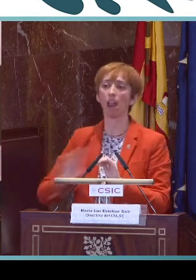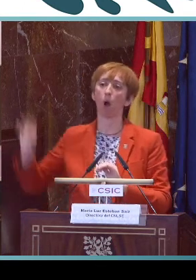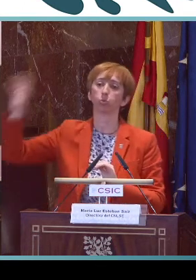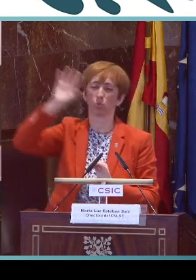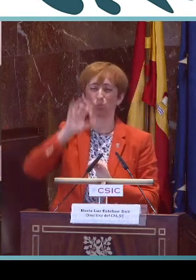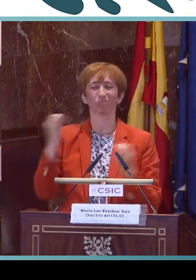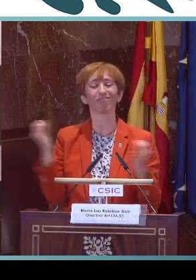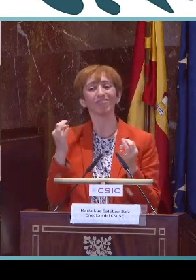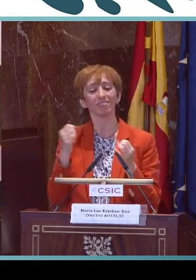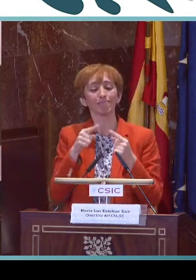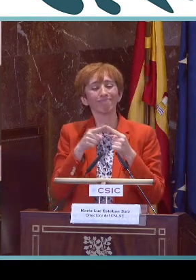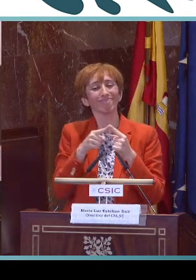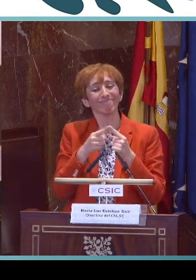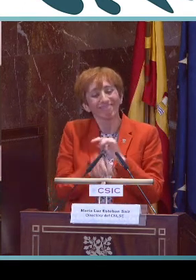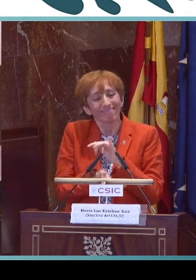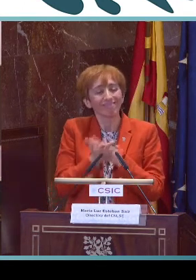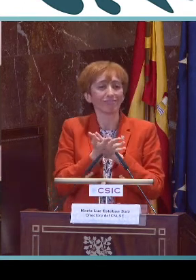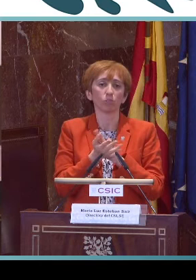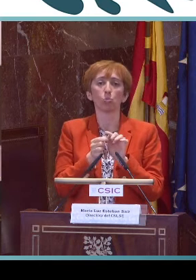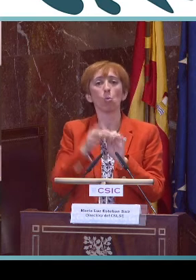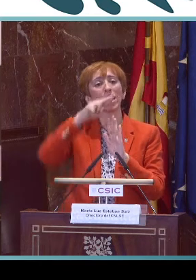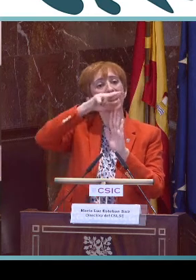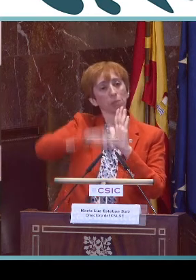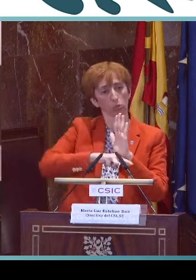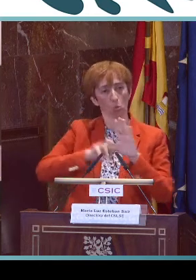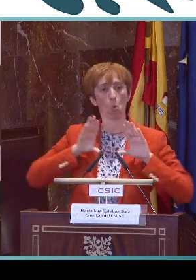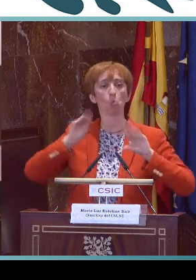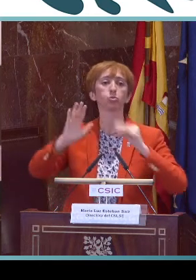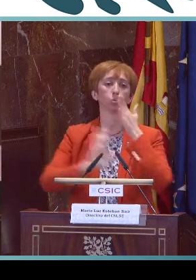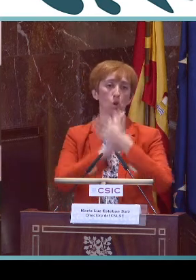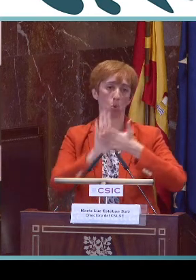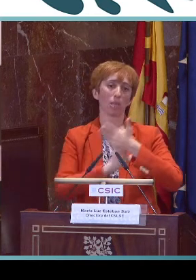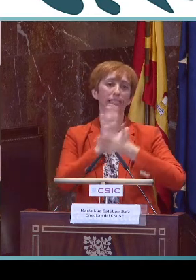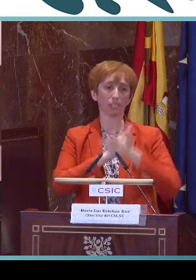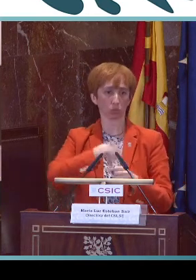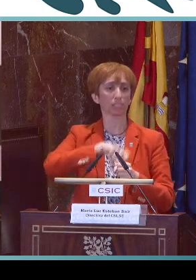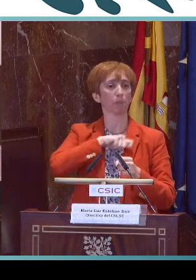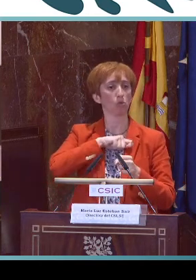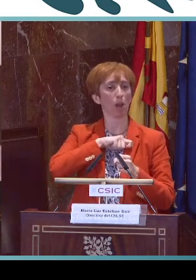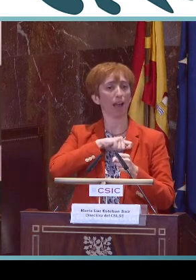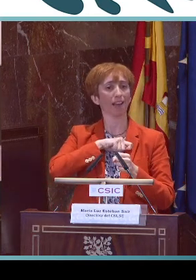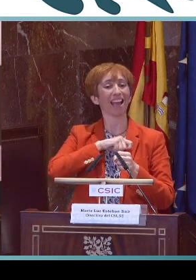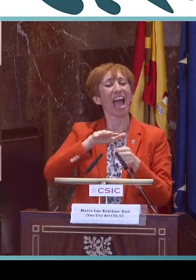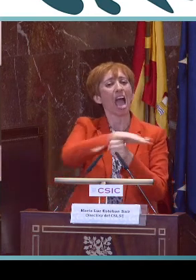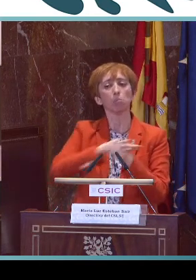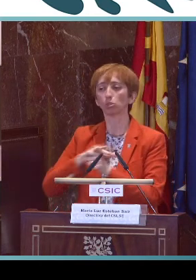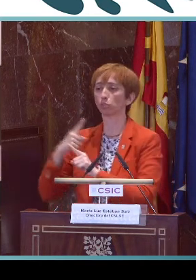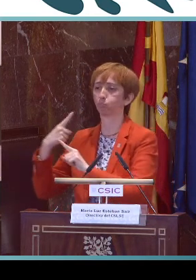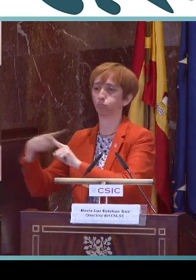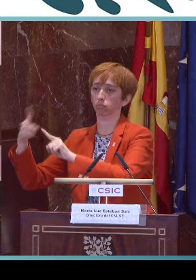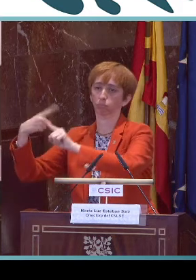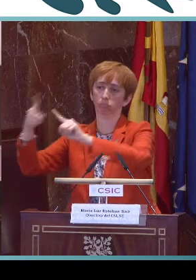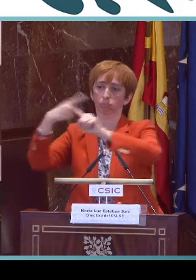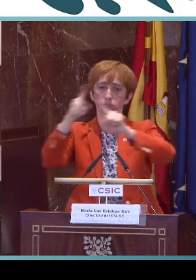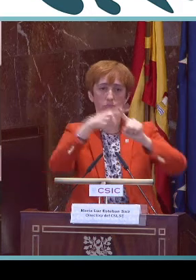conseguir estas dos cosas, a nivel estatal y autonómico. En primer lugar, es la creación de un reglamento del uso de la lengua de signos española